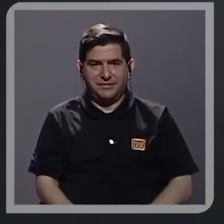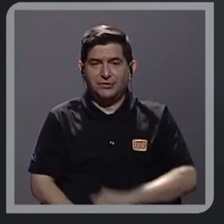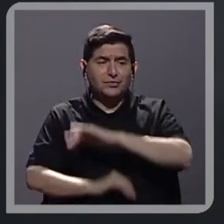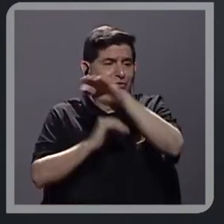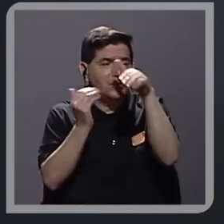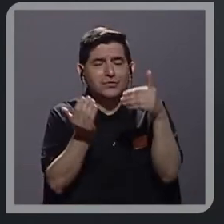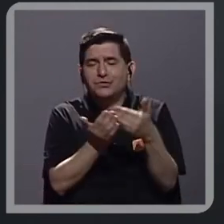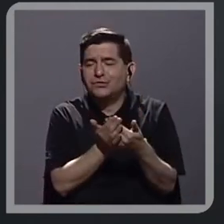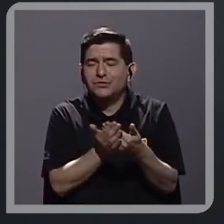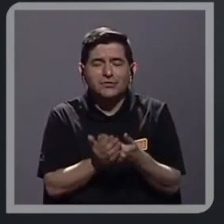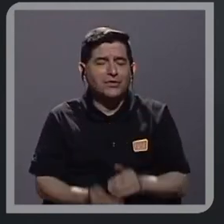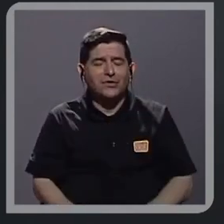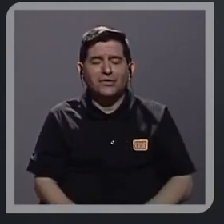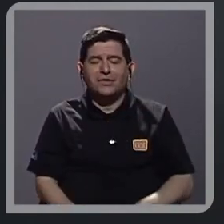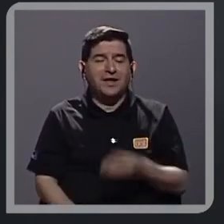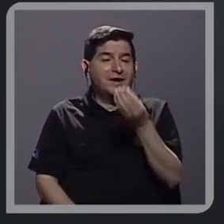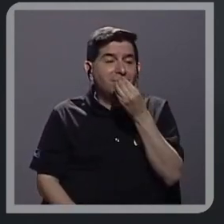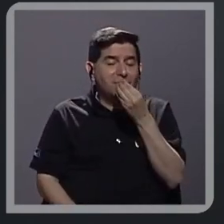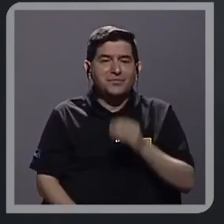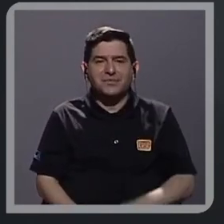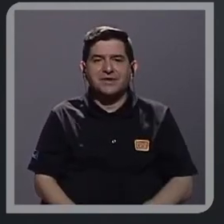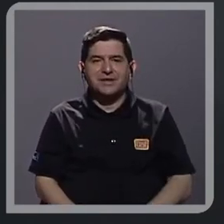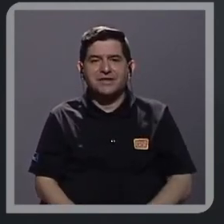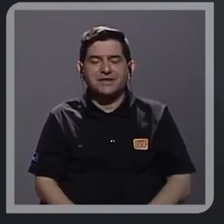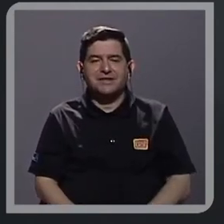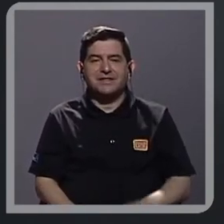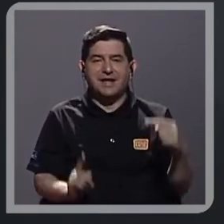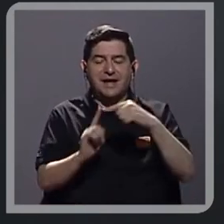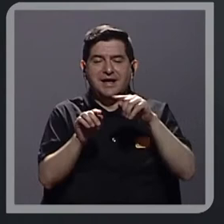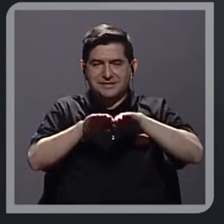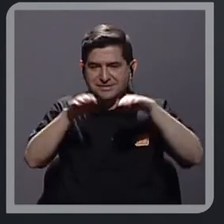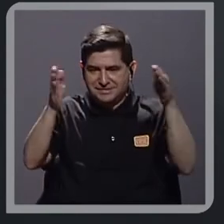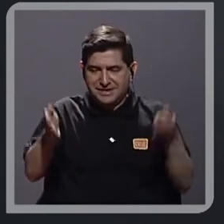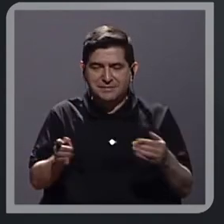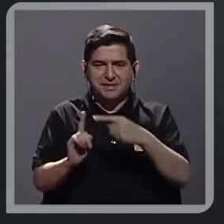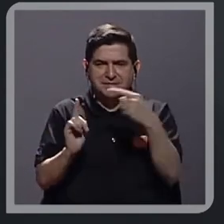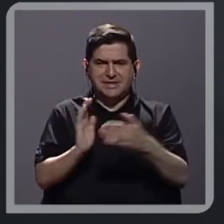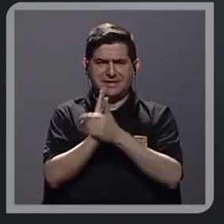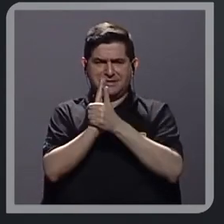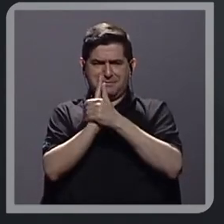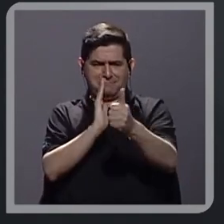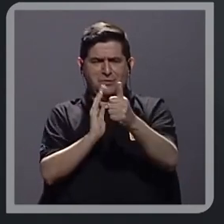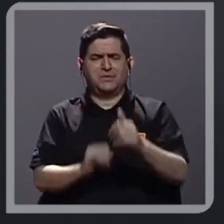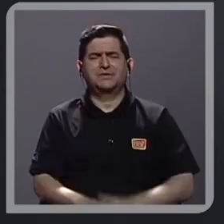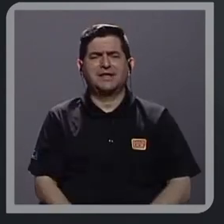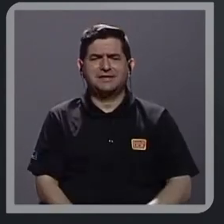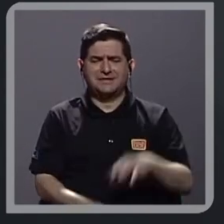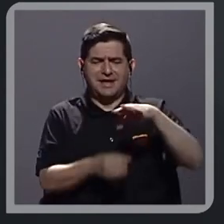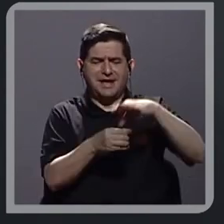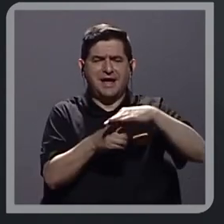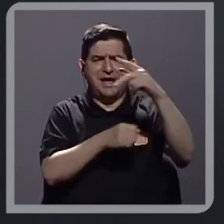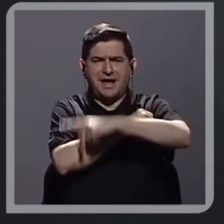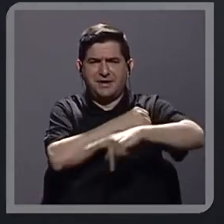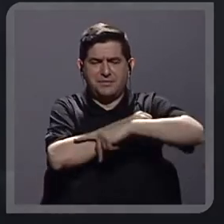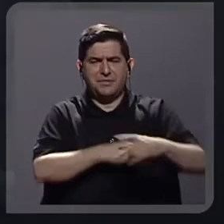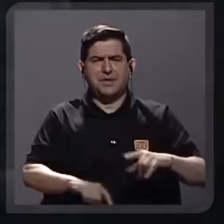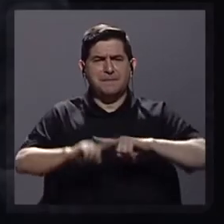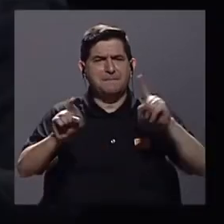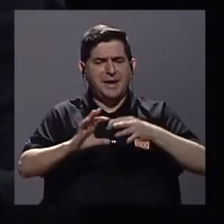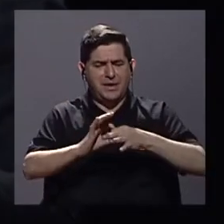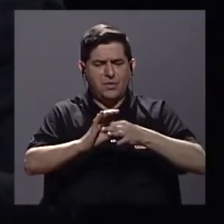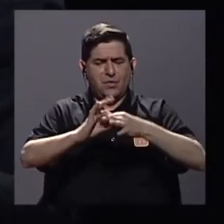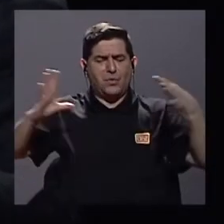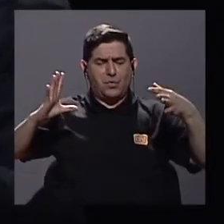la comida a nuestra mesa desde la potente agricultura que hay en nuestro país. Don Felipe, existe un desenganche entre la